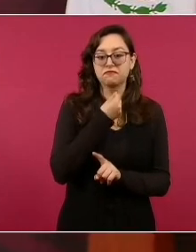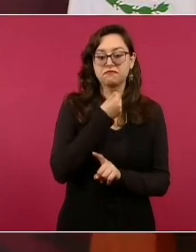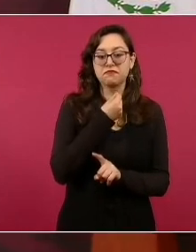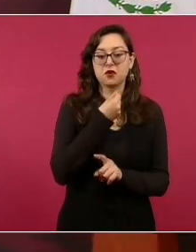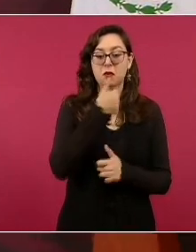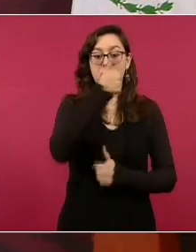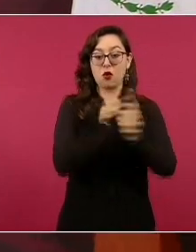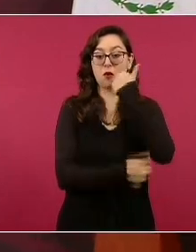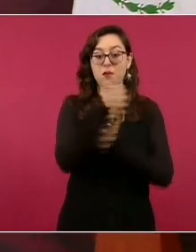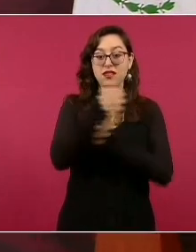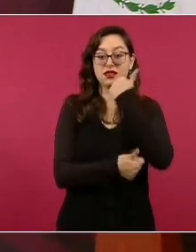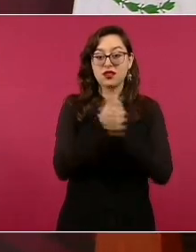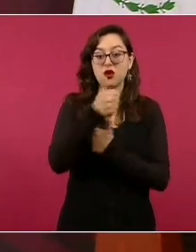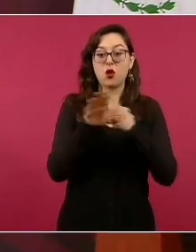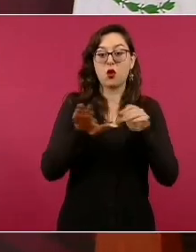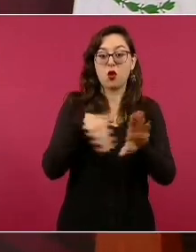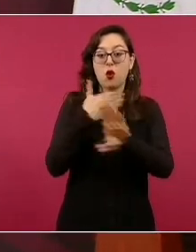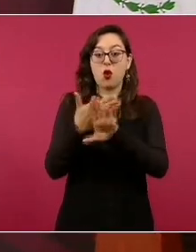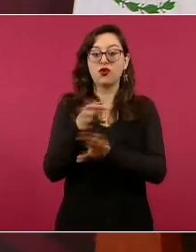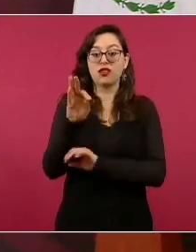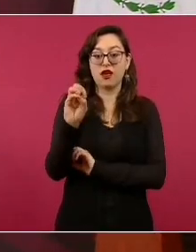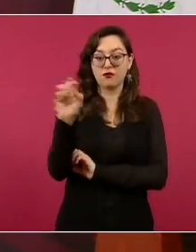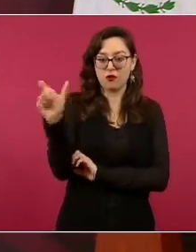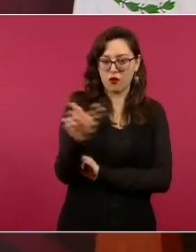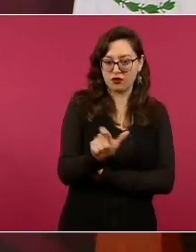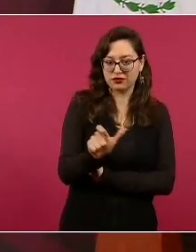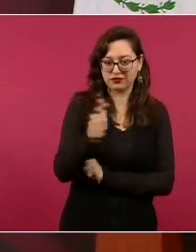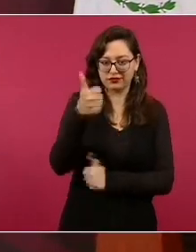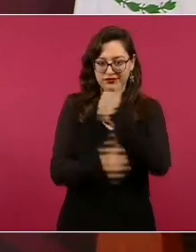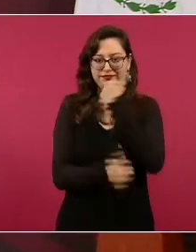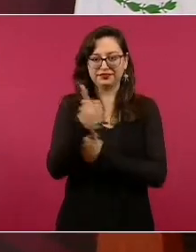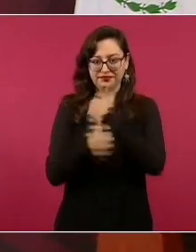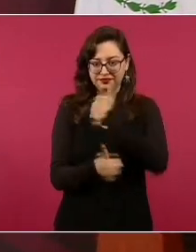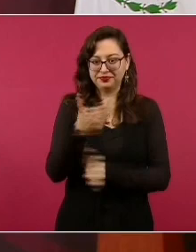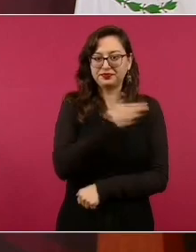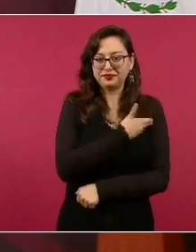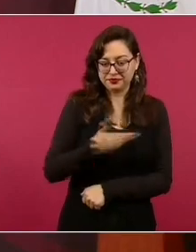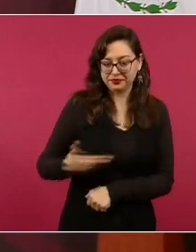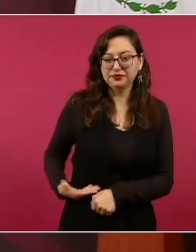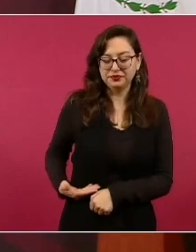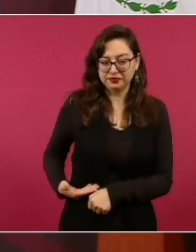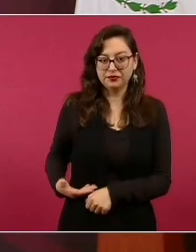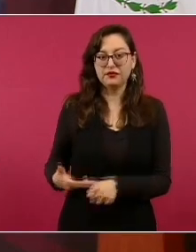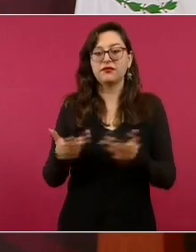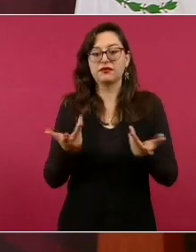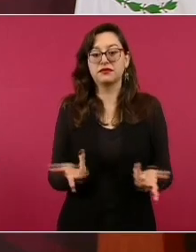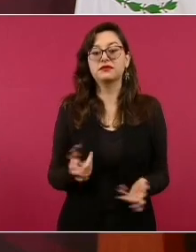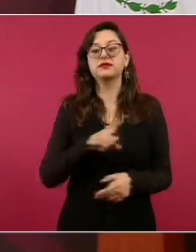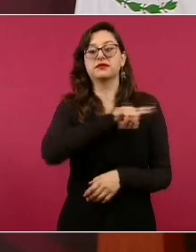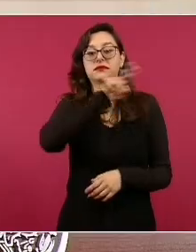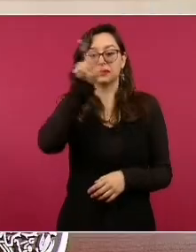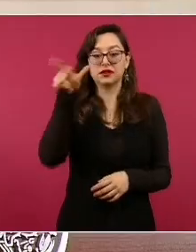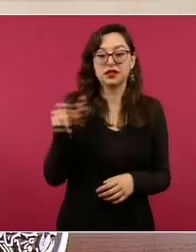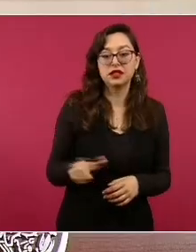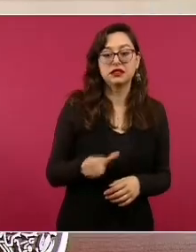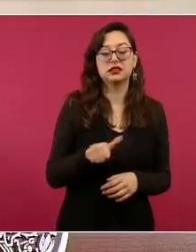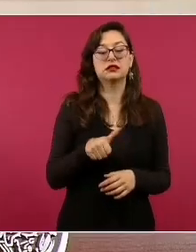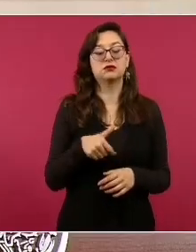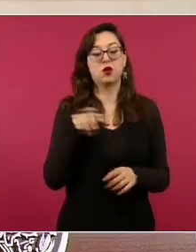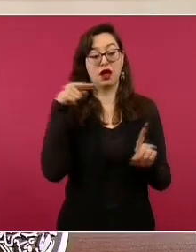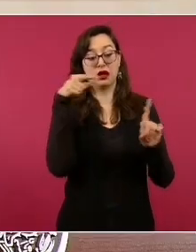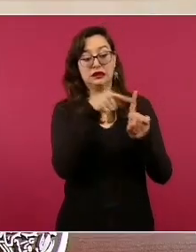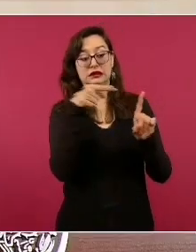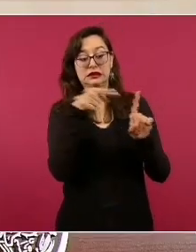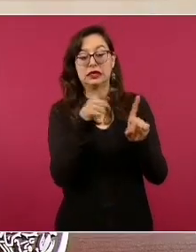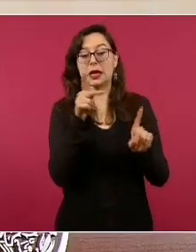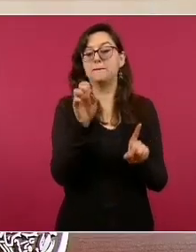después de que habían informado que iban a investigar, le dieron carpetazo,